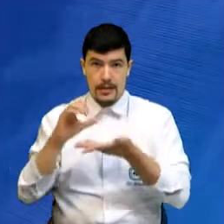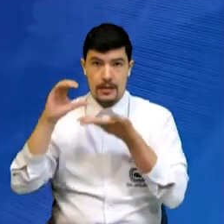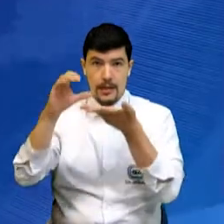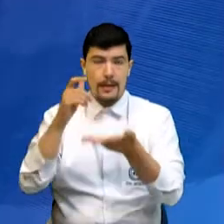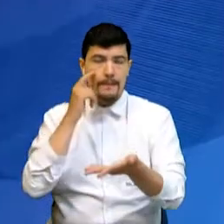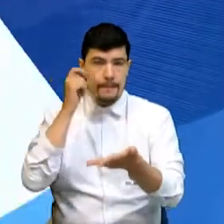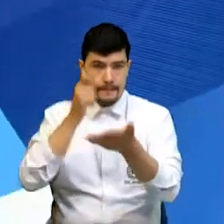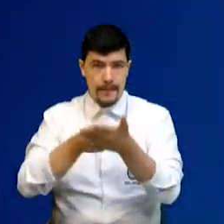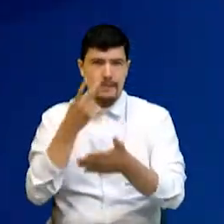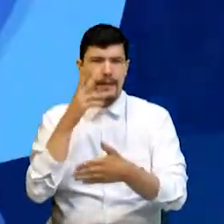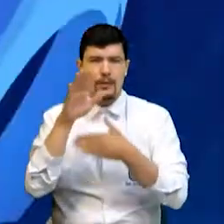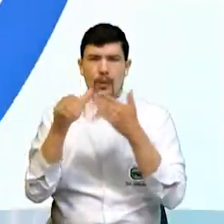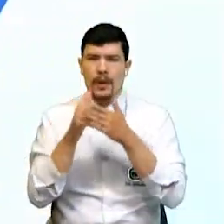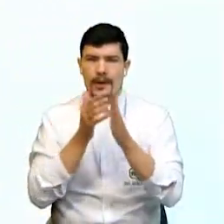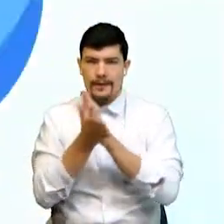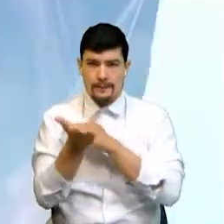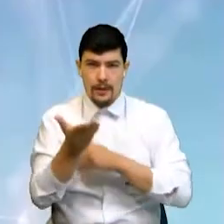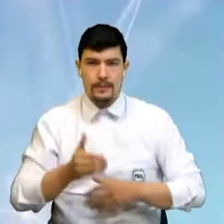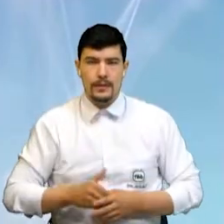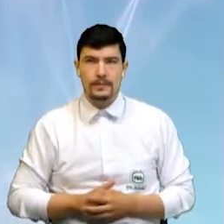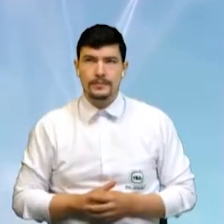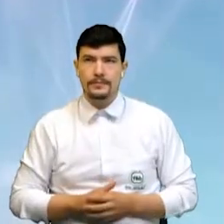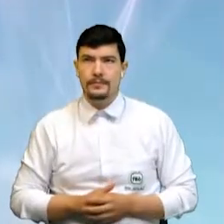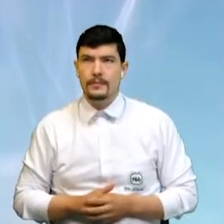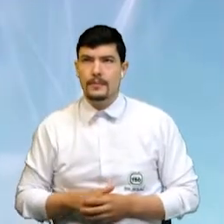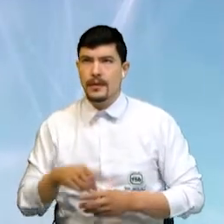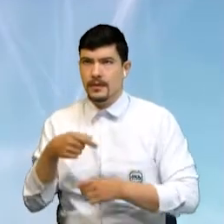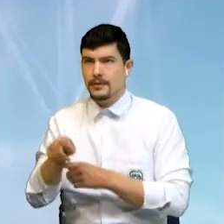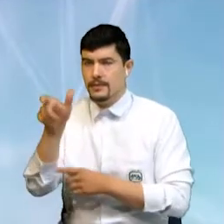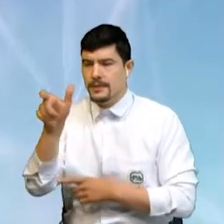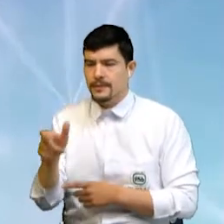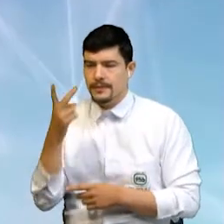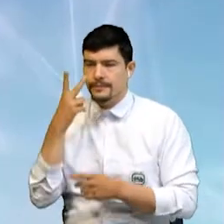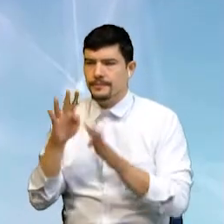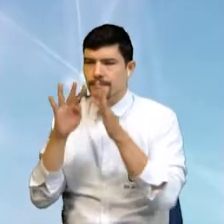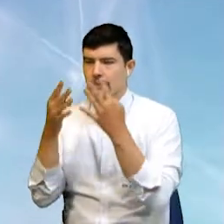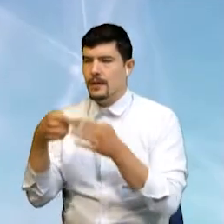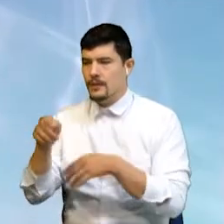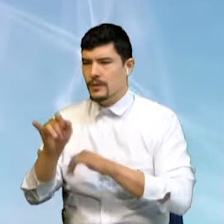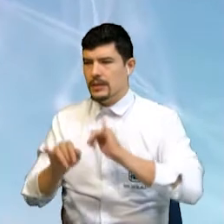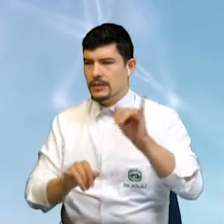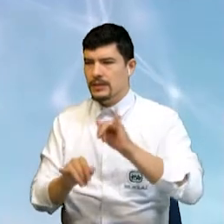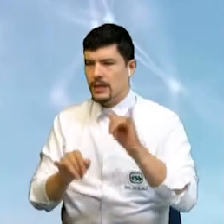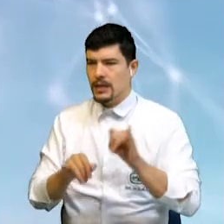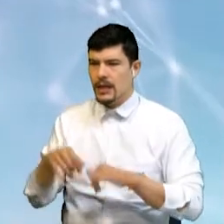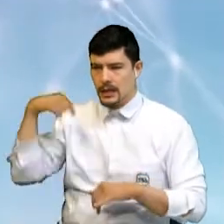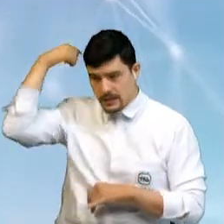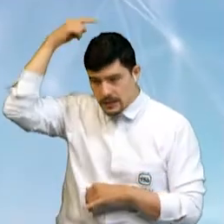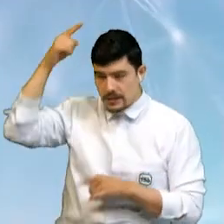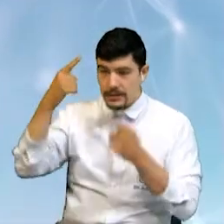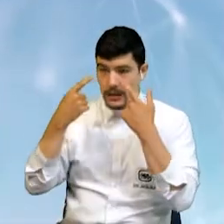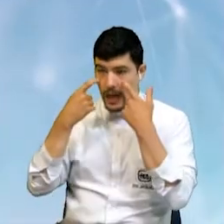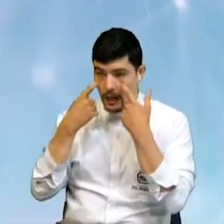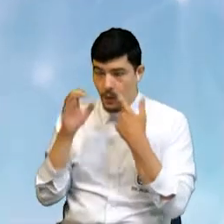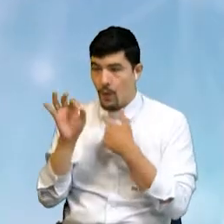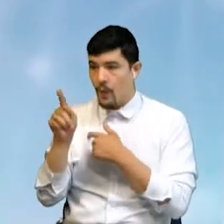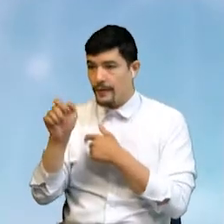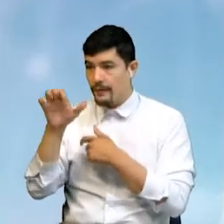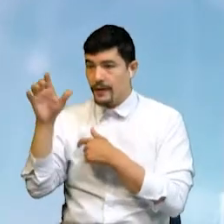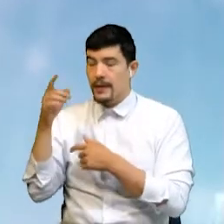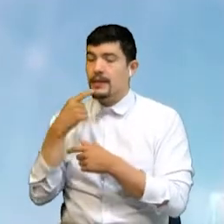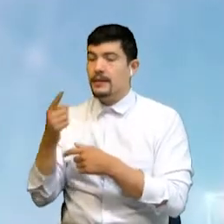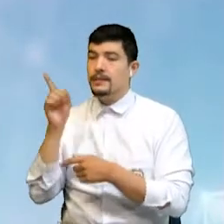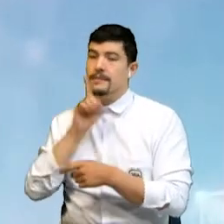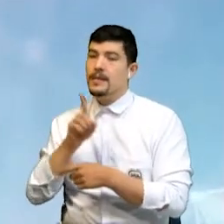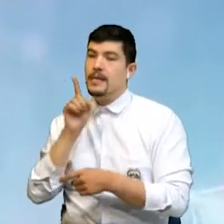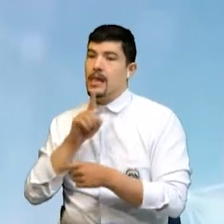de los tweets más destacados. Senadora Paola Holguín, Izquierda, Santismo y FARC insisten en mentir para incendiar el